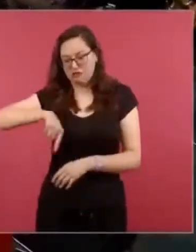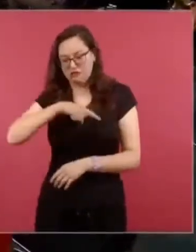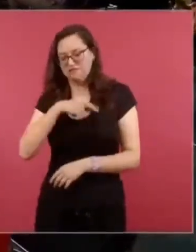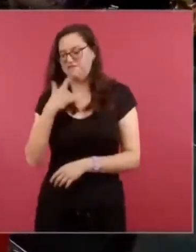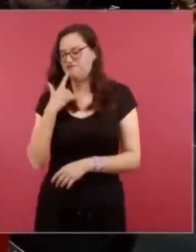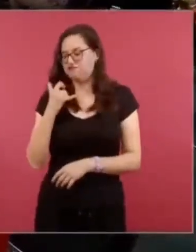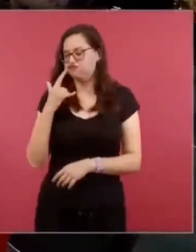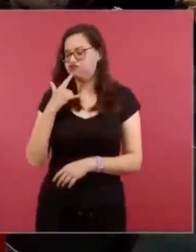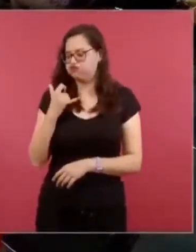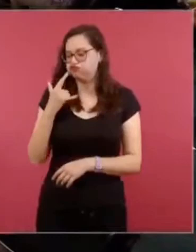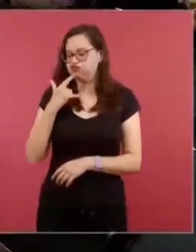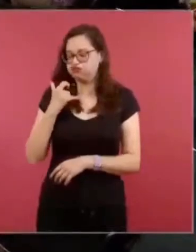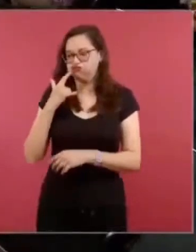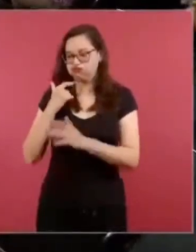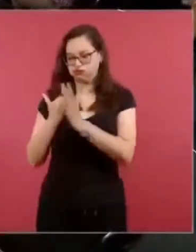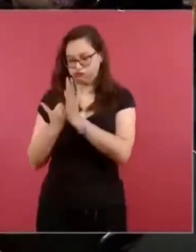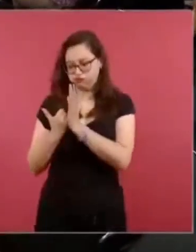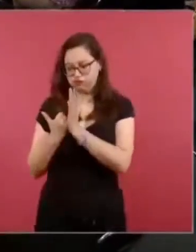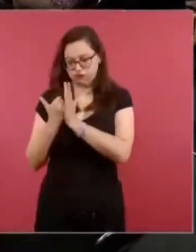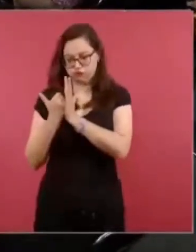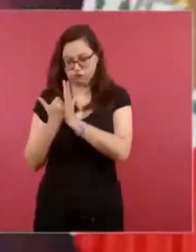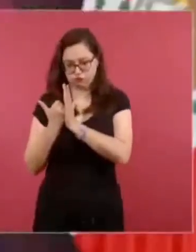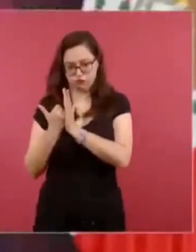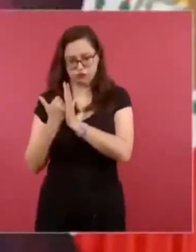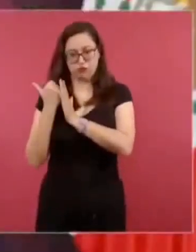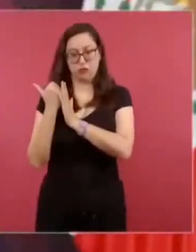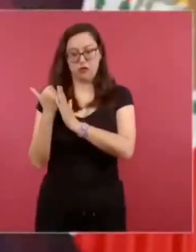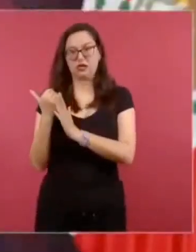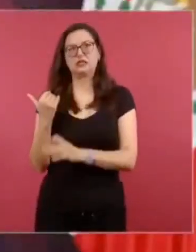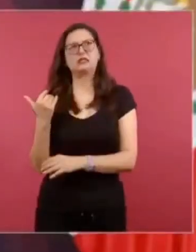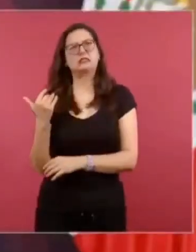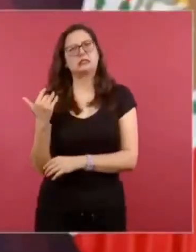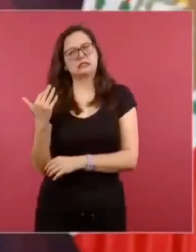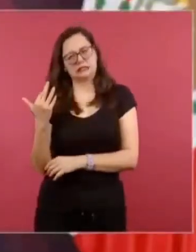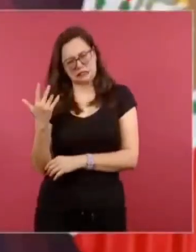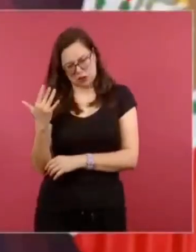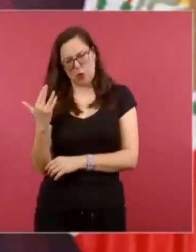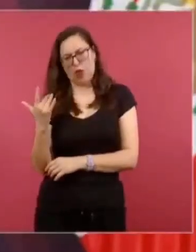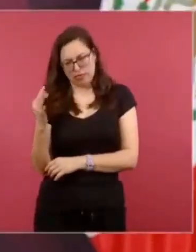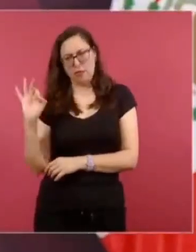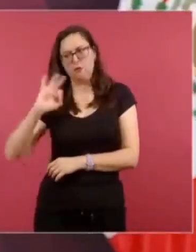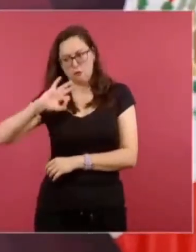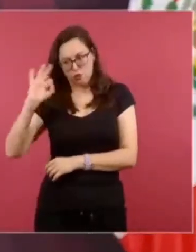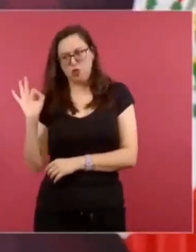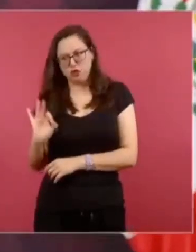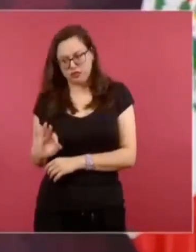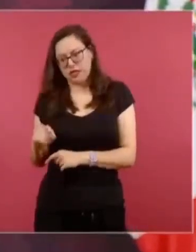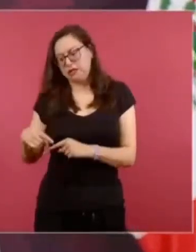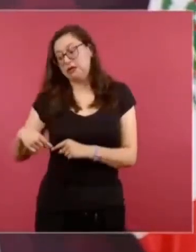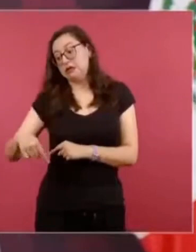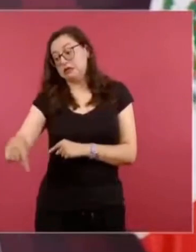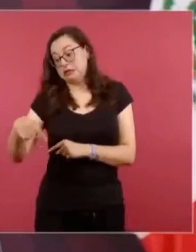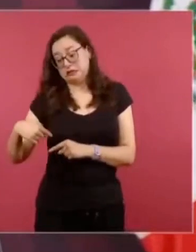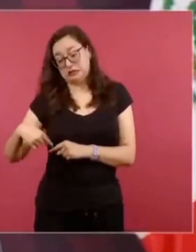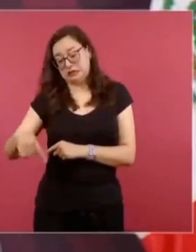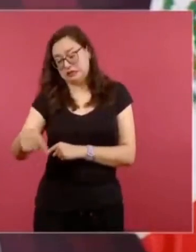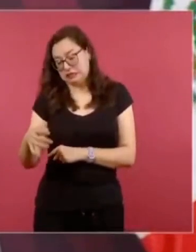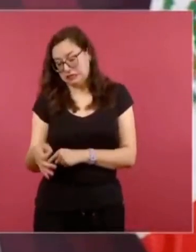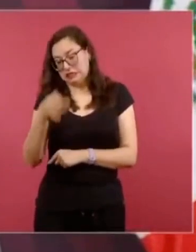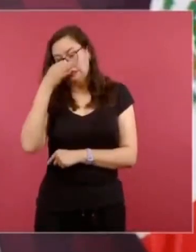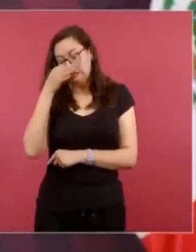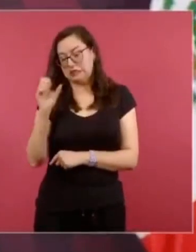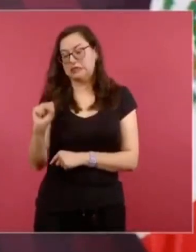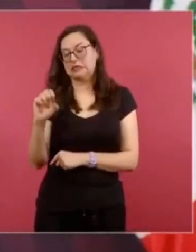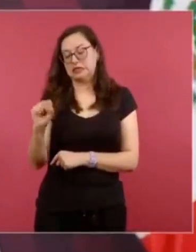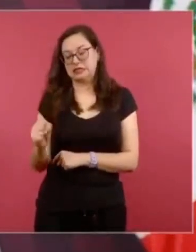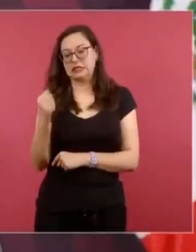como el 50 y va a generar al final de nuestro gobierno como el